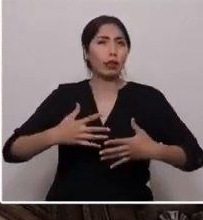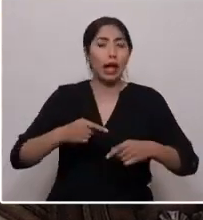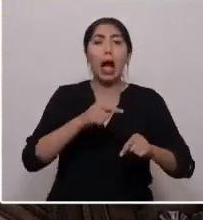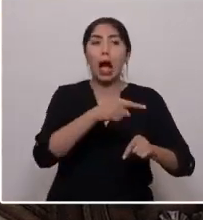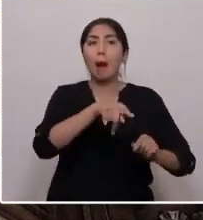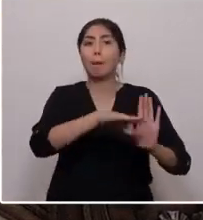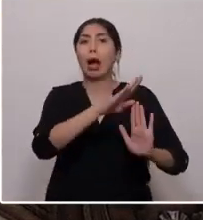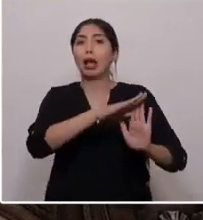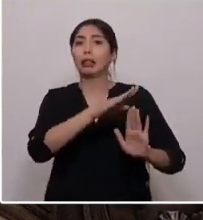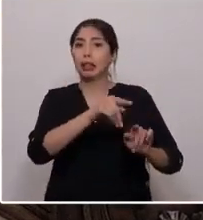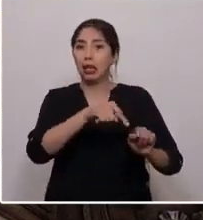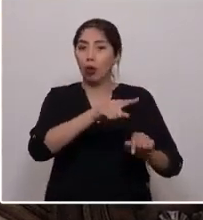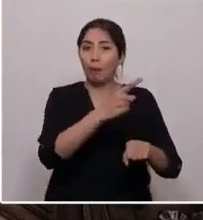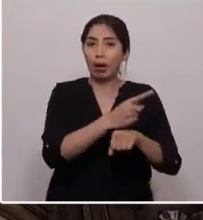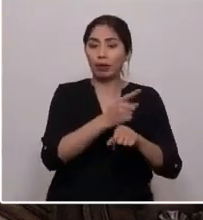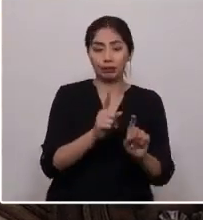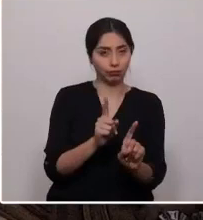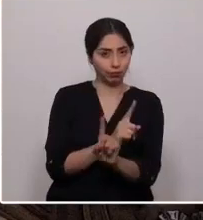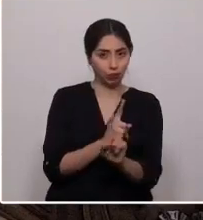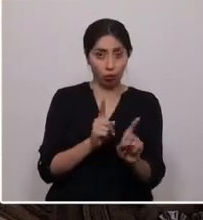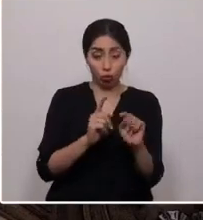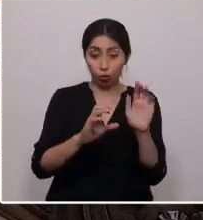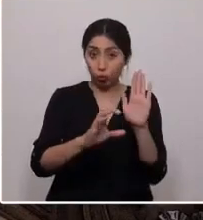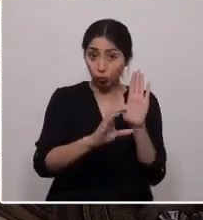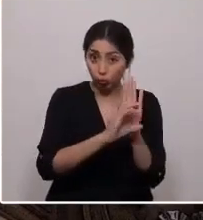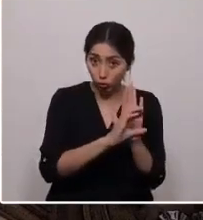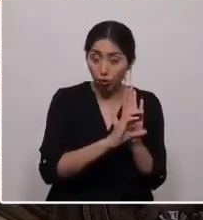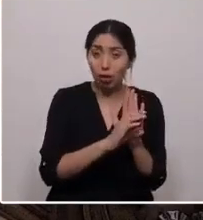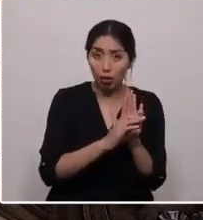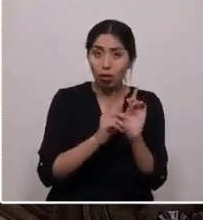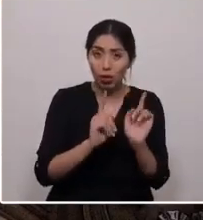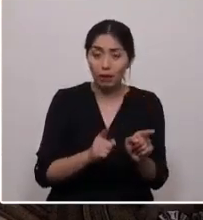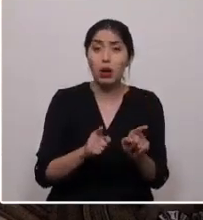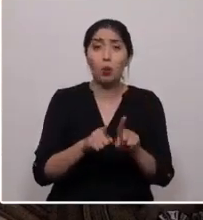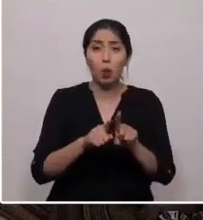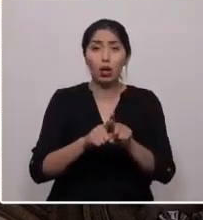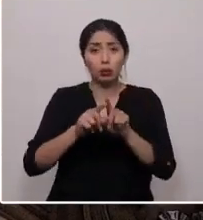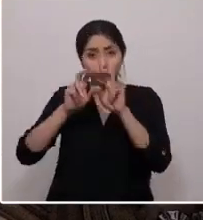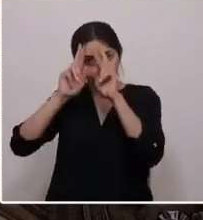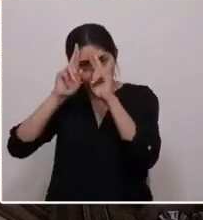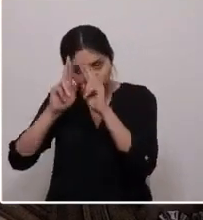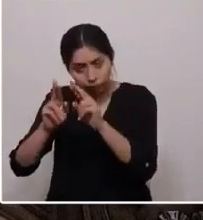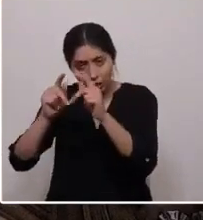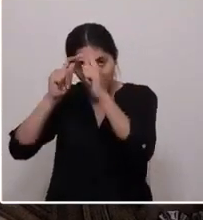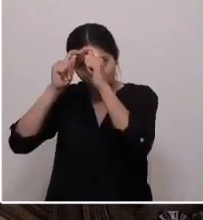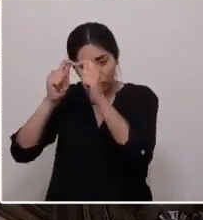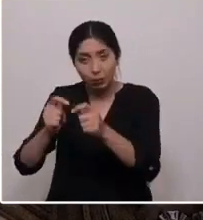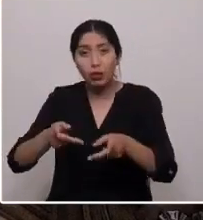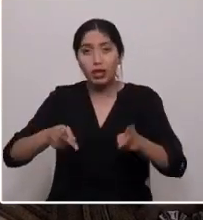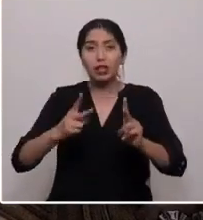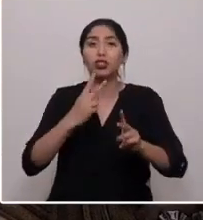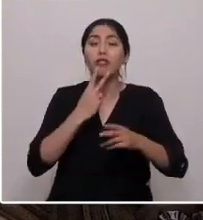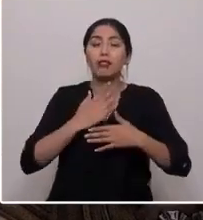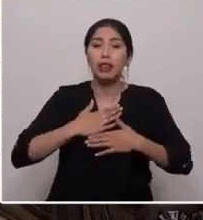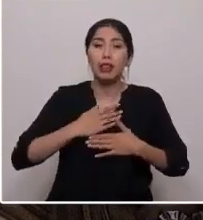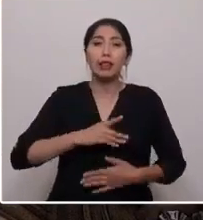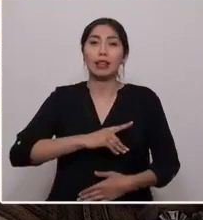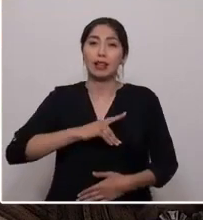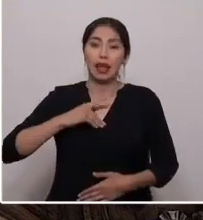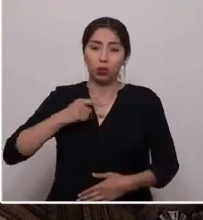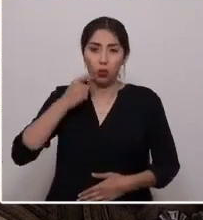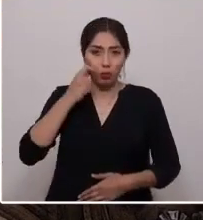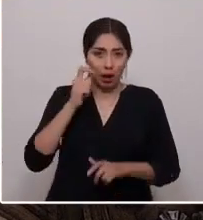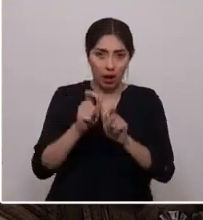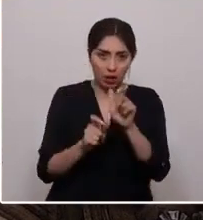Constitución no se entiende sin un reconocimiento al derecho a la vida y la dignidad de todo ser humano. No se entiende sin la libertad de